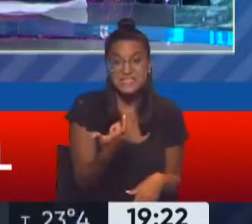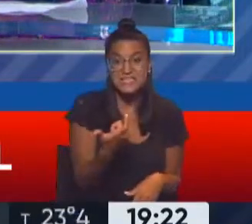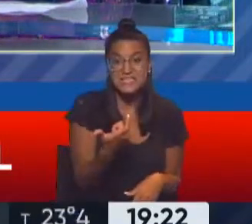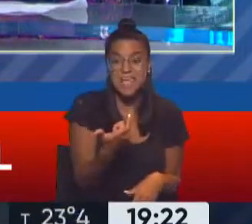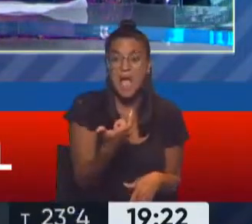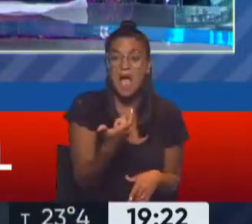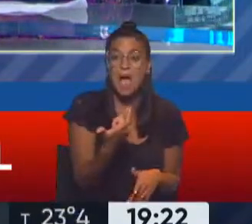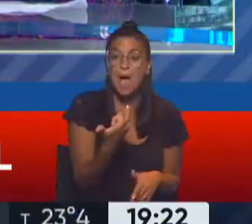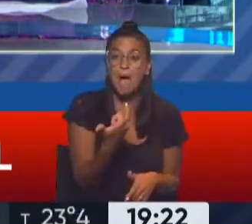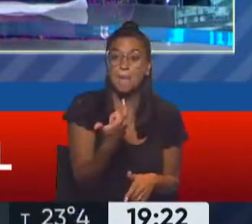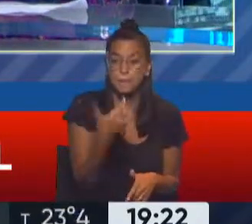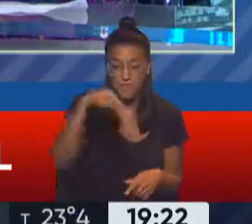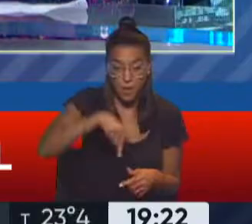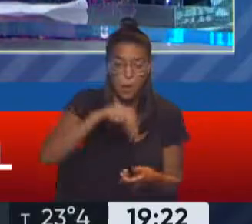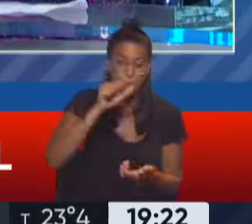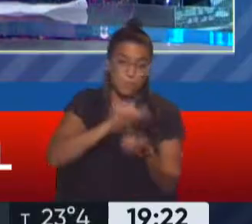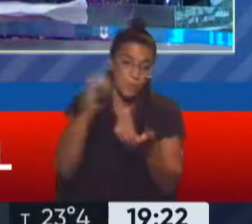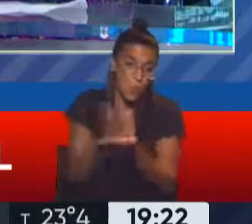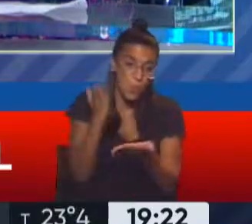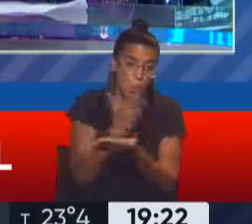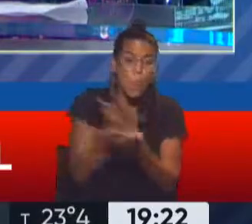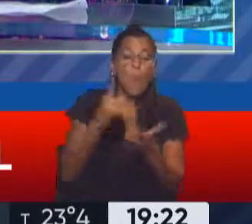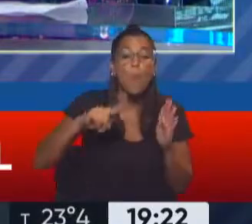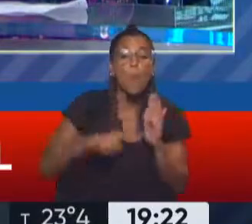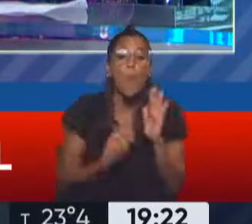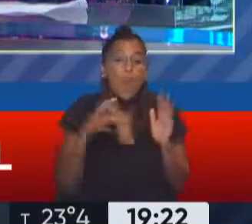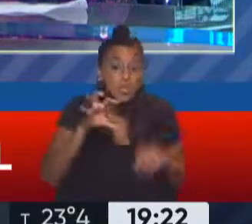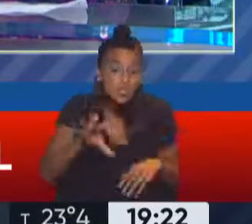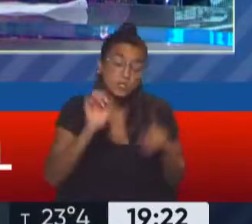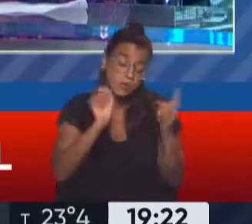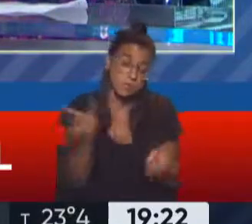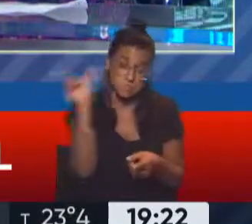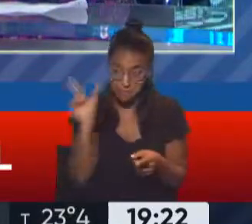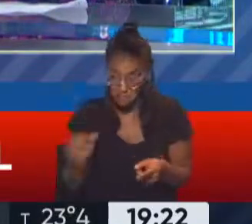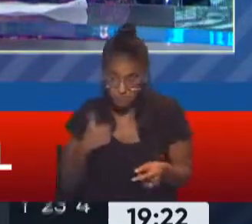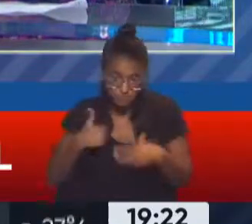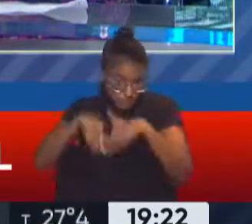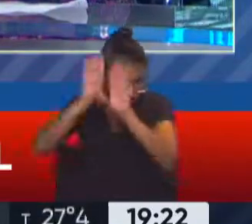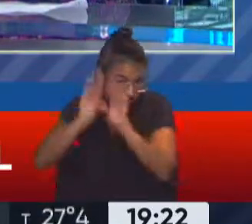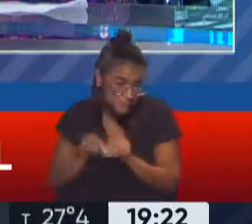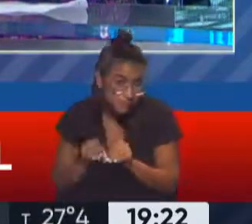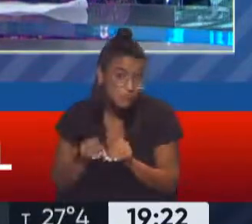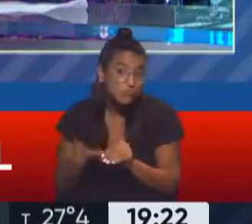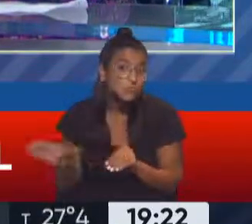emitieron en la ciudad de Buenos Aires y en el país todo, son